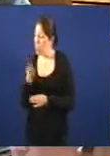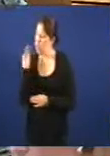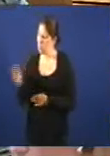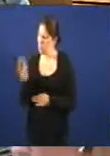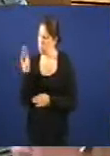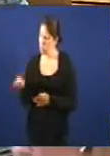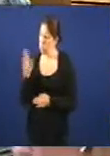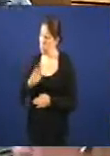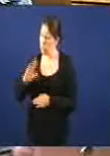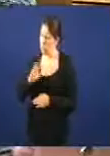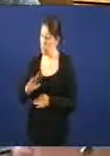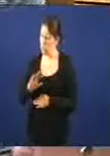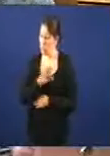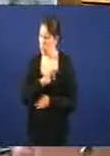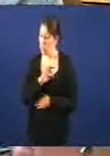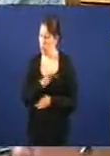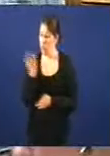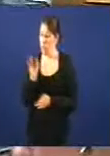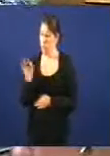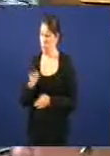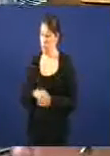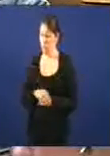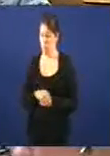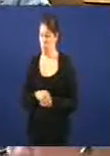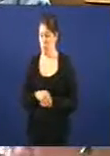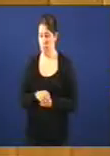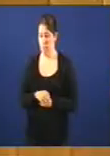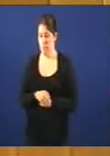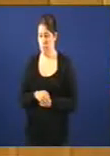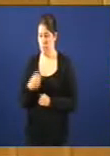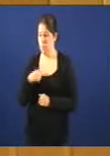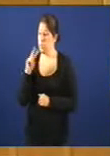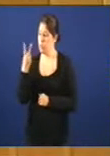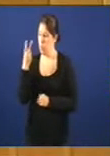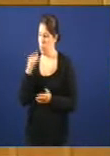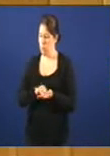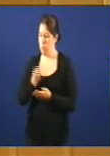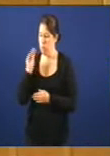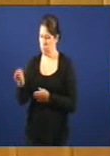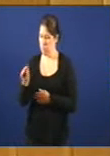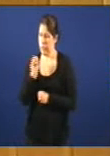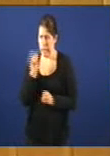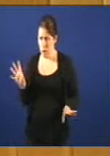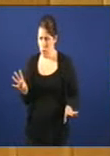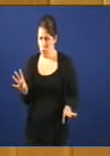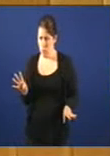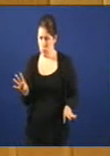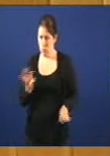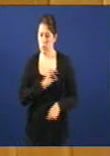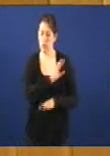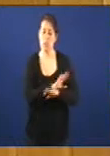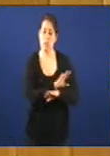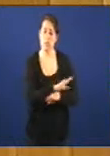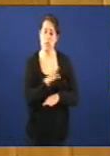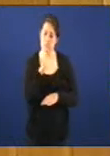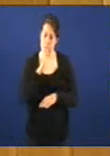orde señor Fajardo non ten a palabra bueno o chamo a orde por segunda vez que lle quede claro señora consellera